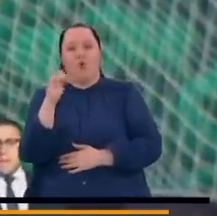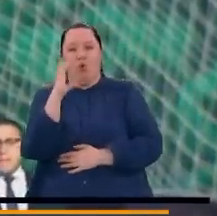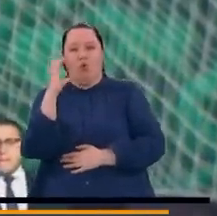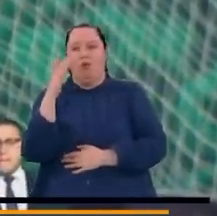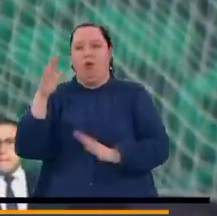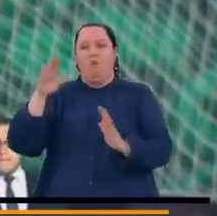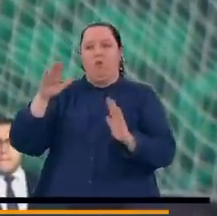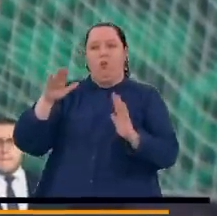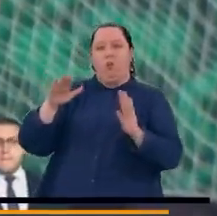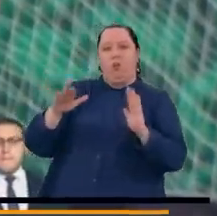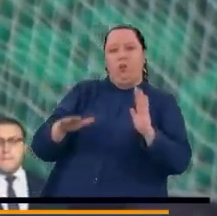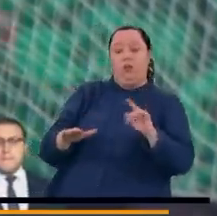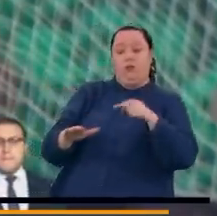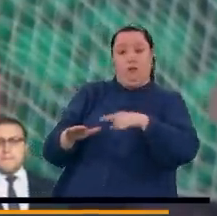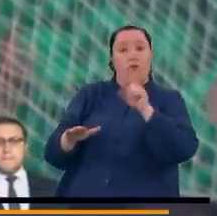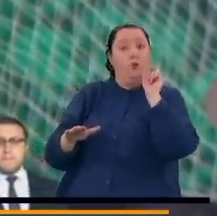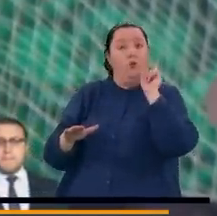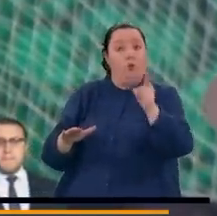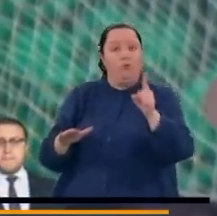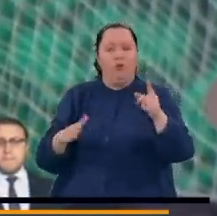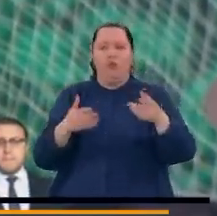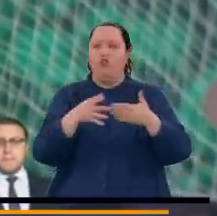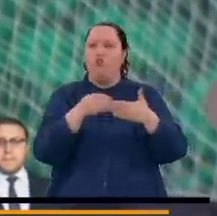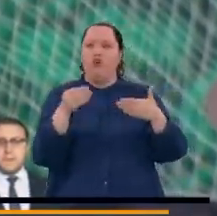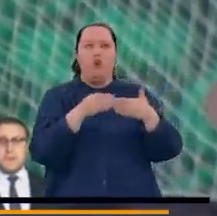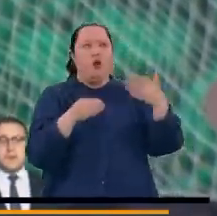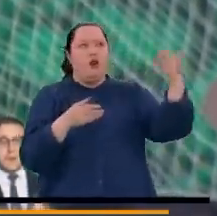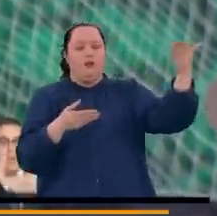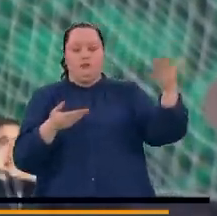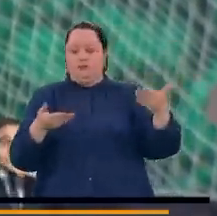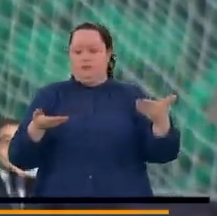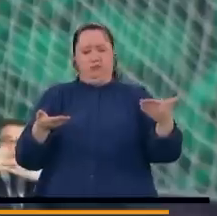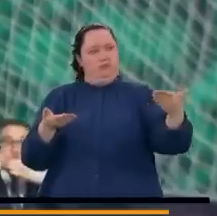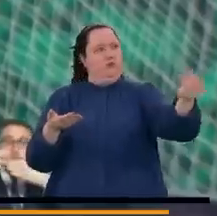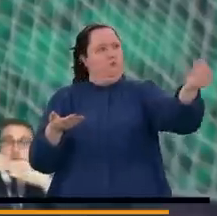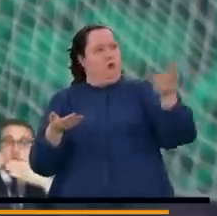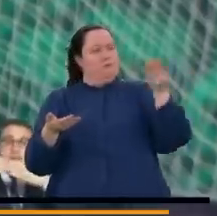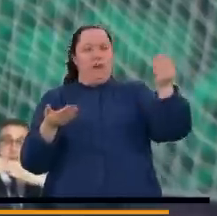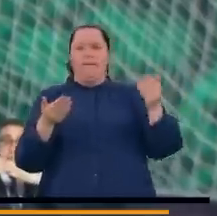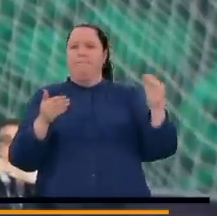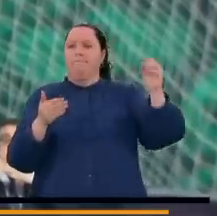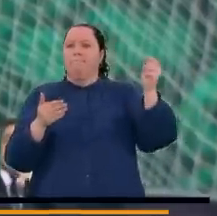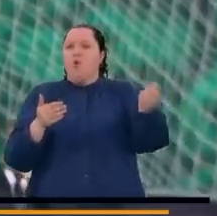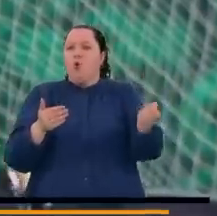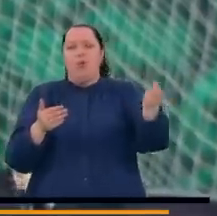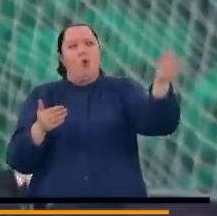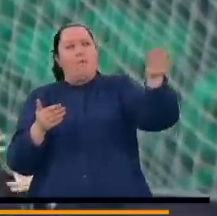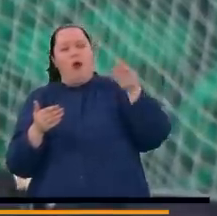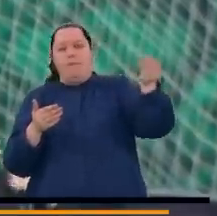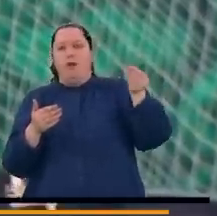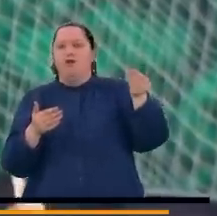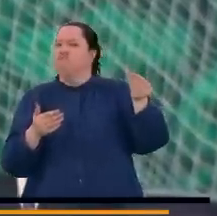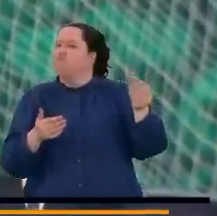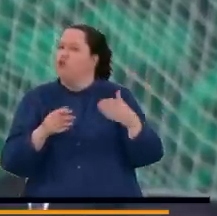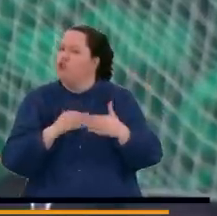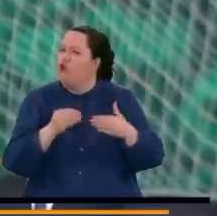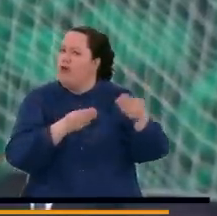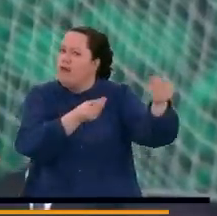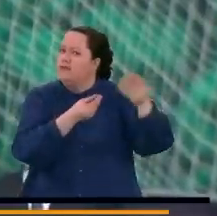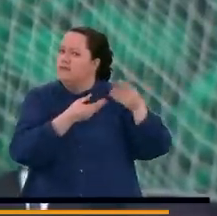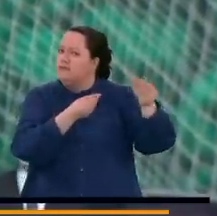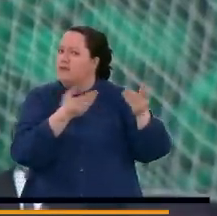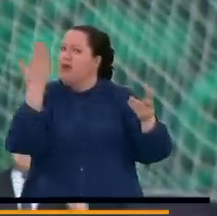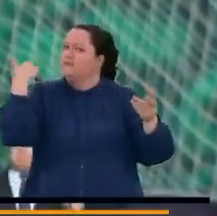porque ya no entran dólares en la misma cantidad que antes. ¿Y de dónde venían los dólares que